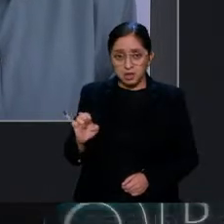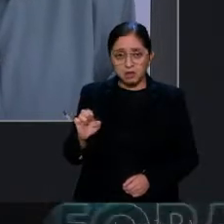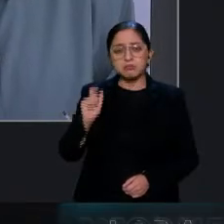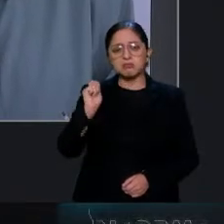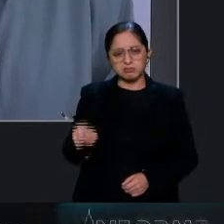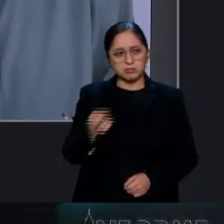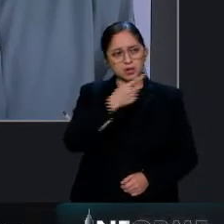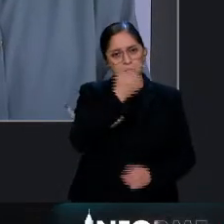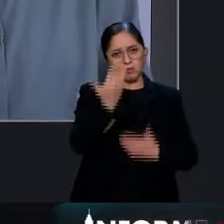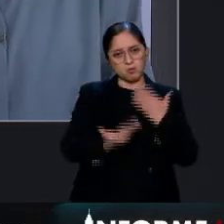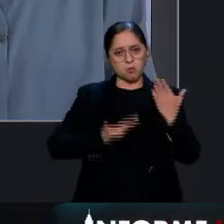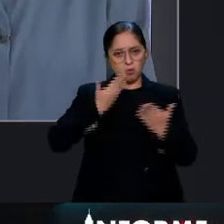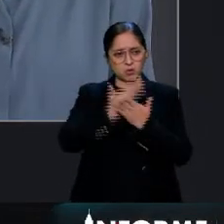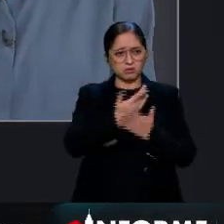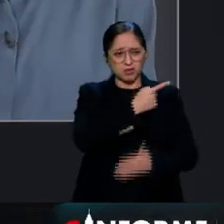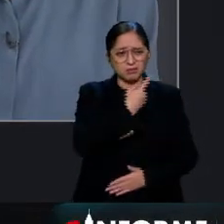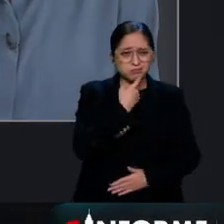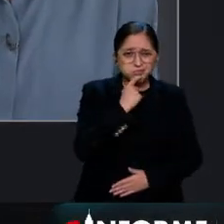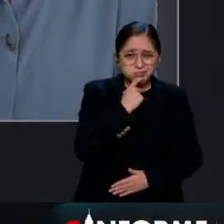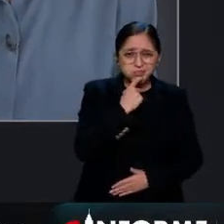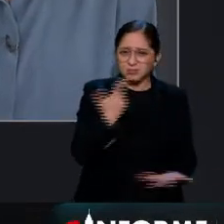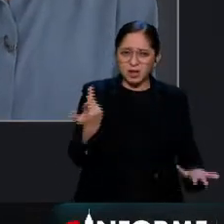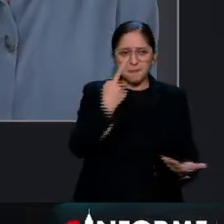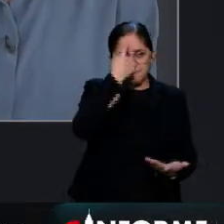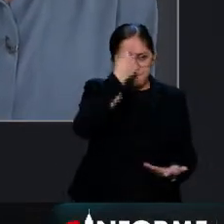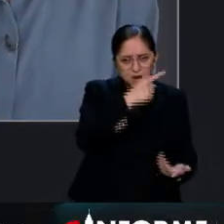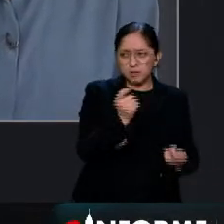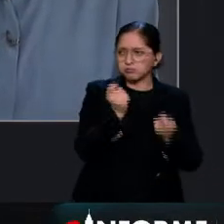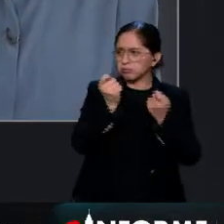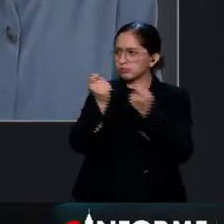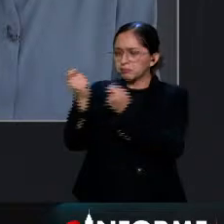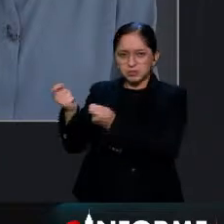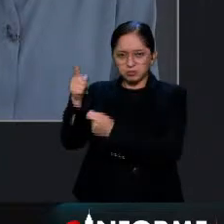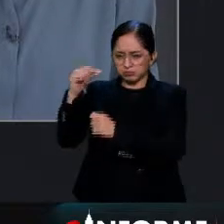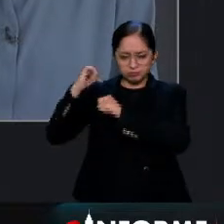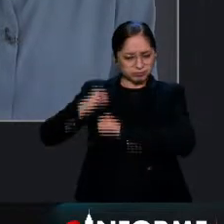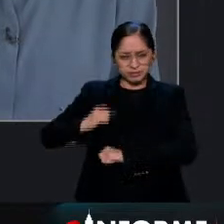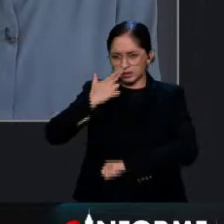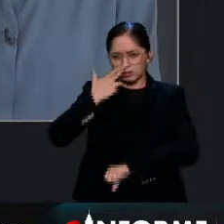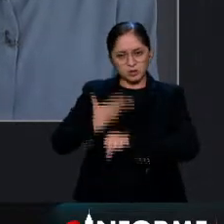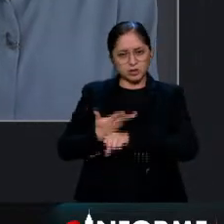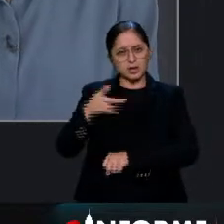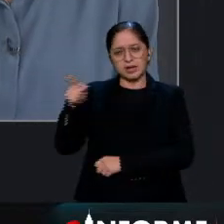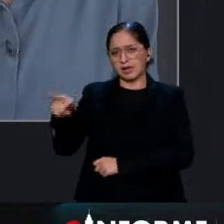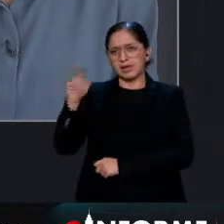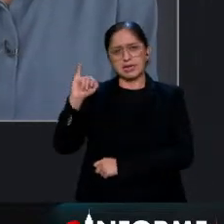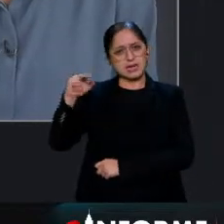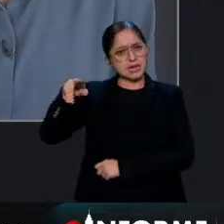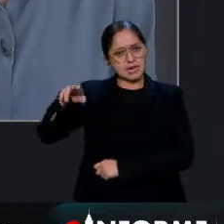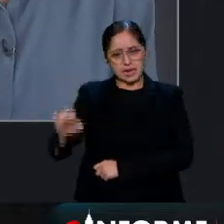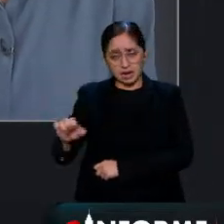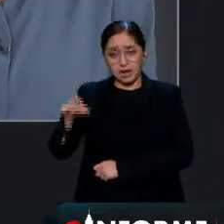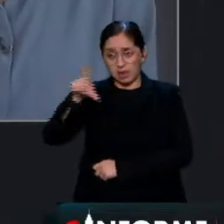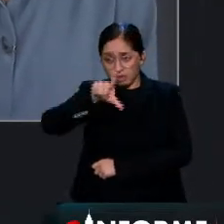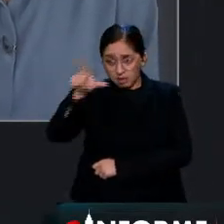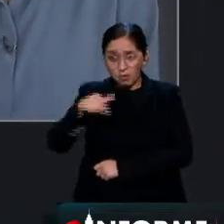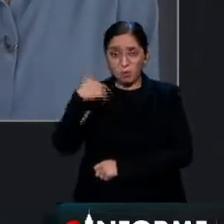observador le resta autonomía a la autoridad electoral y podría desequilibrar la democracia mexicana.